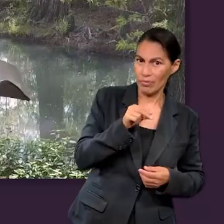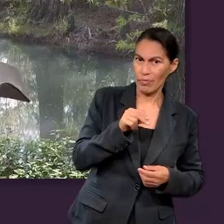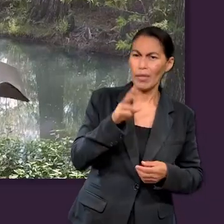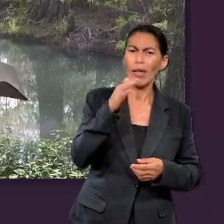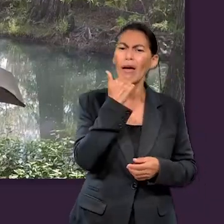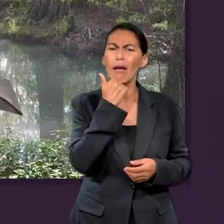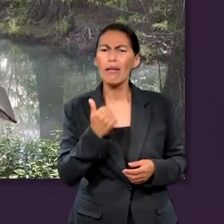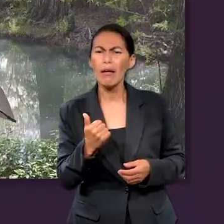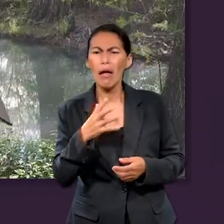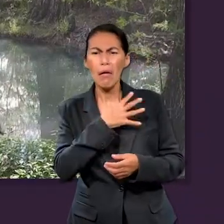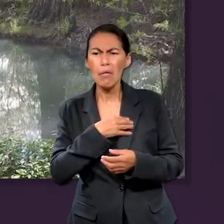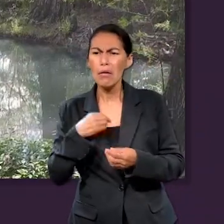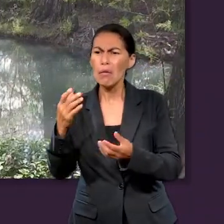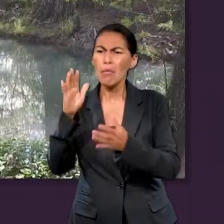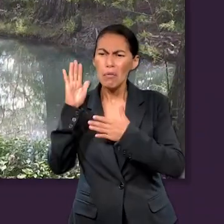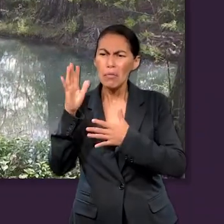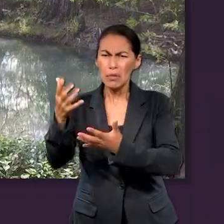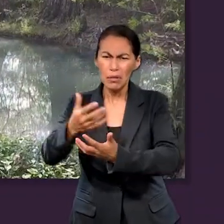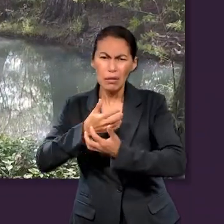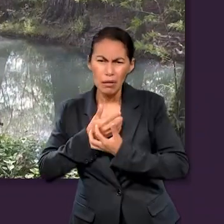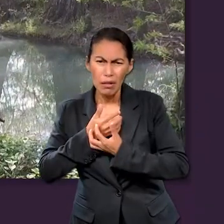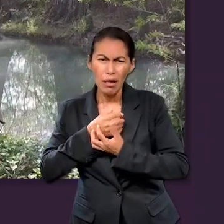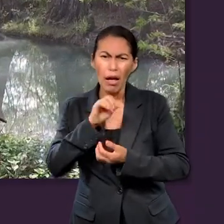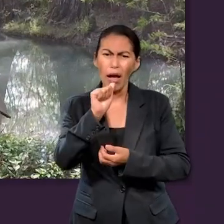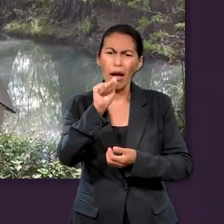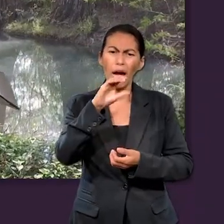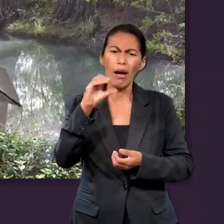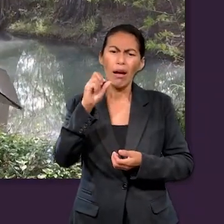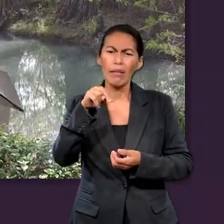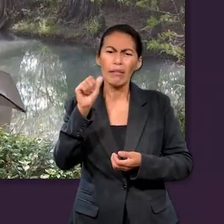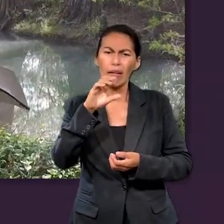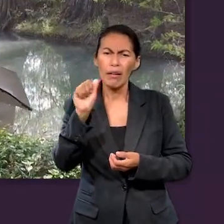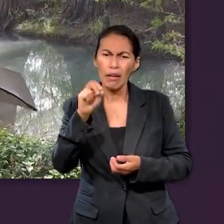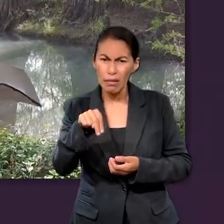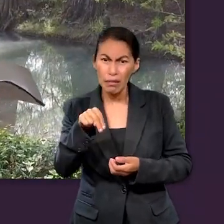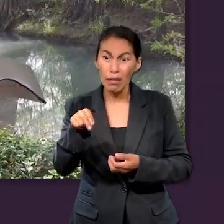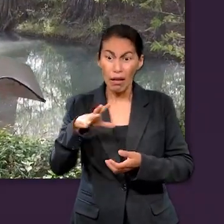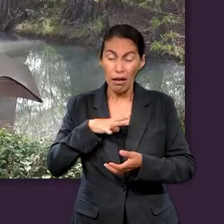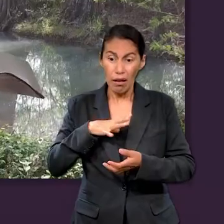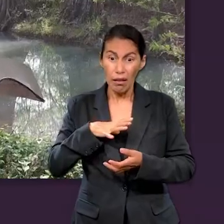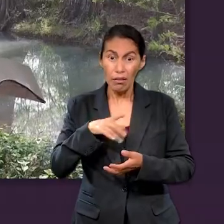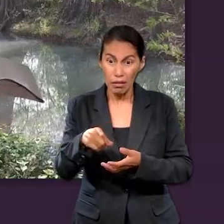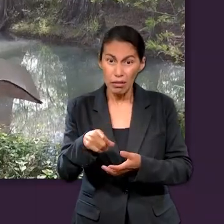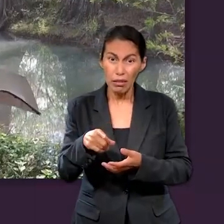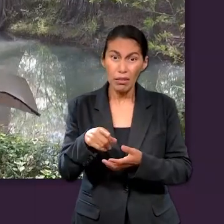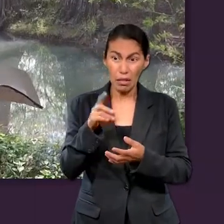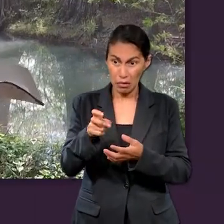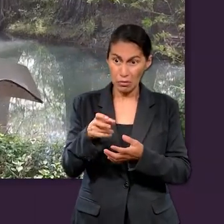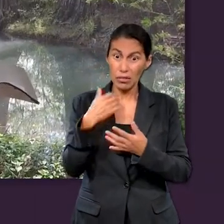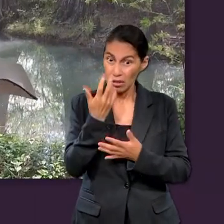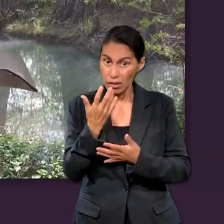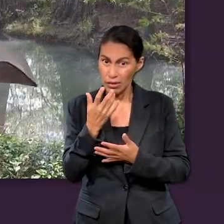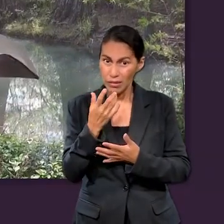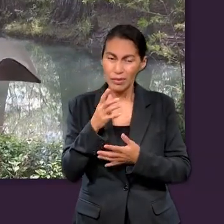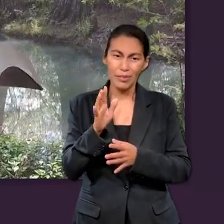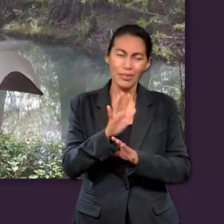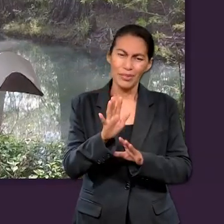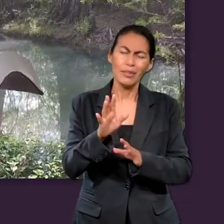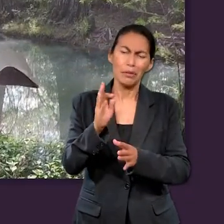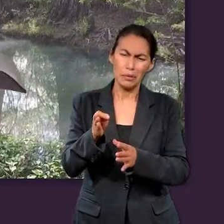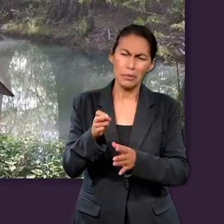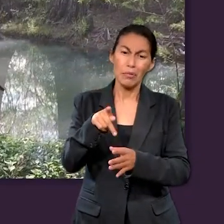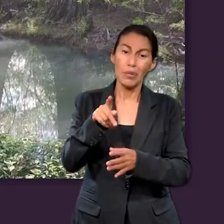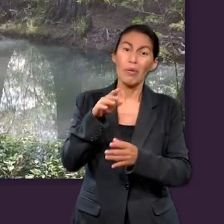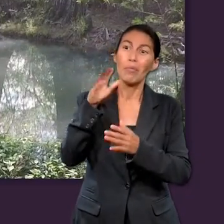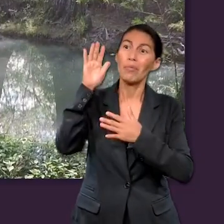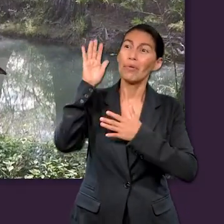O no lo recibieron. Oye, pero si Abraham recibió Canaán y tuvo su hijo de la promesa. No, lo tuvo, lo agradeció. Pero la